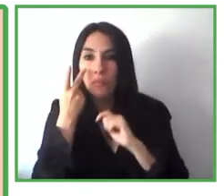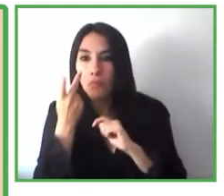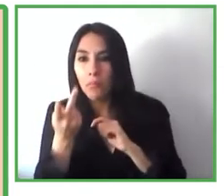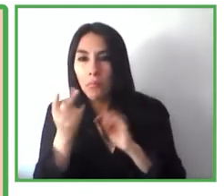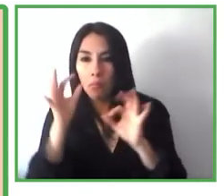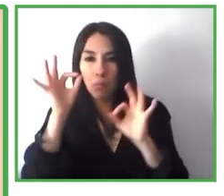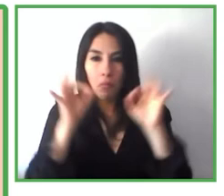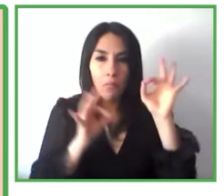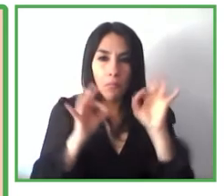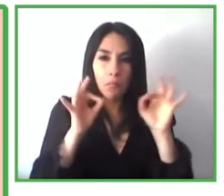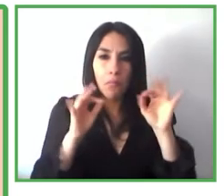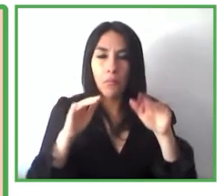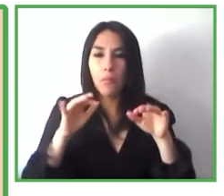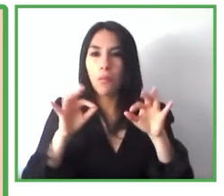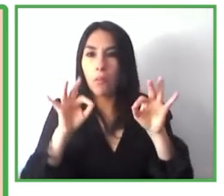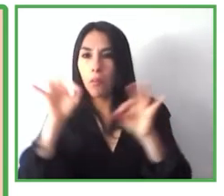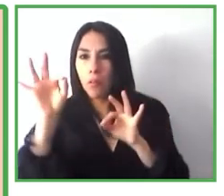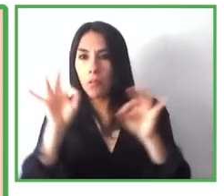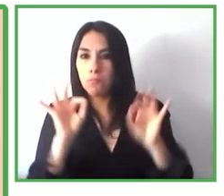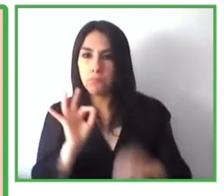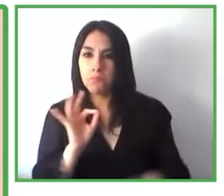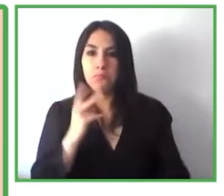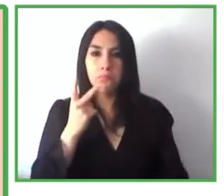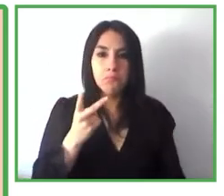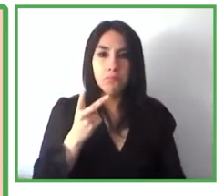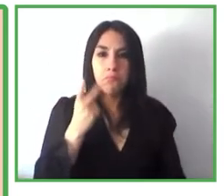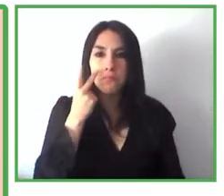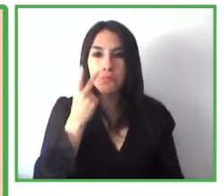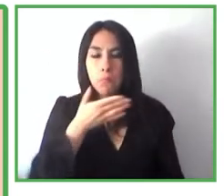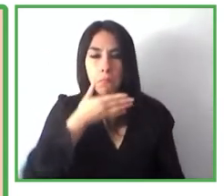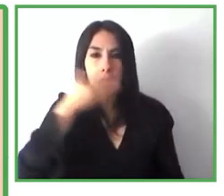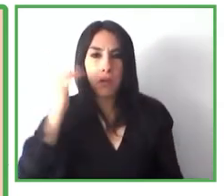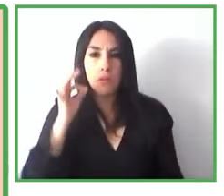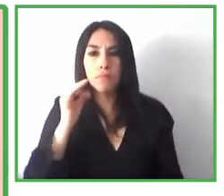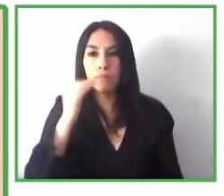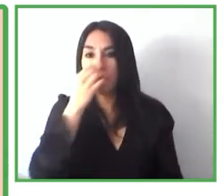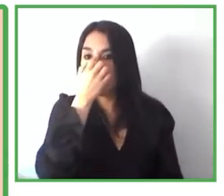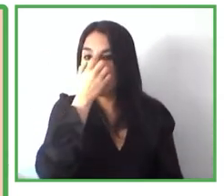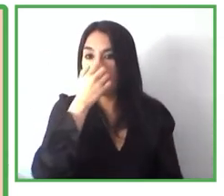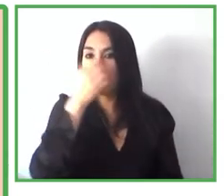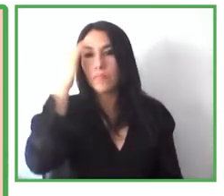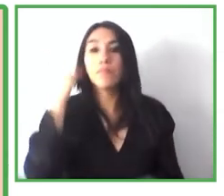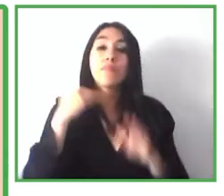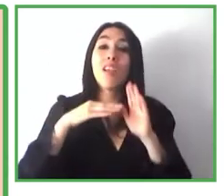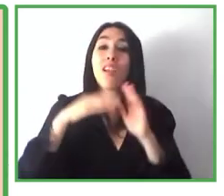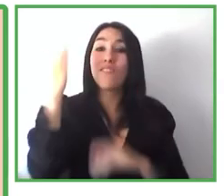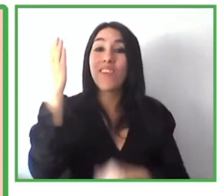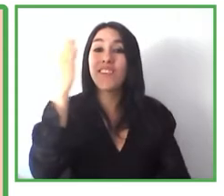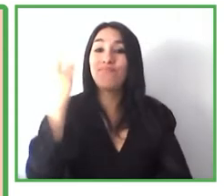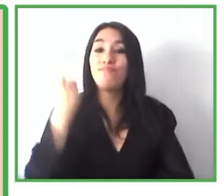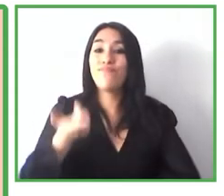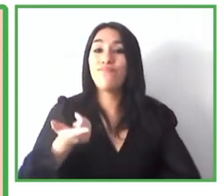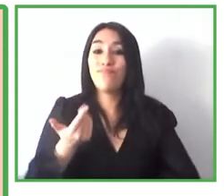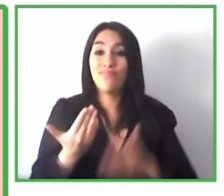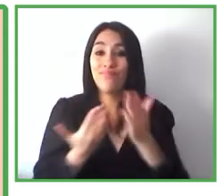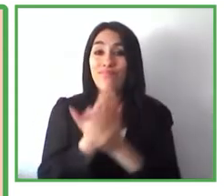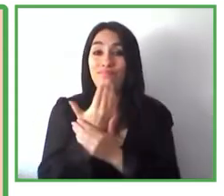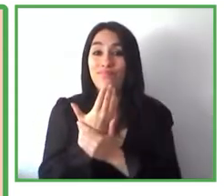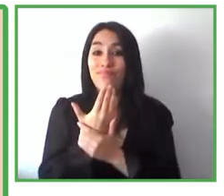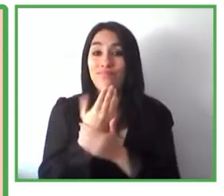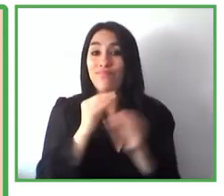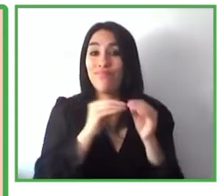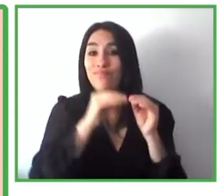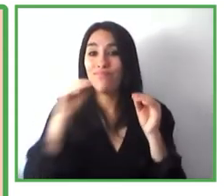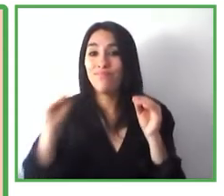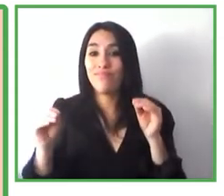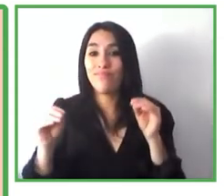hemos mejorado y así sucesivamente siempre basándonos en esta nueva fuente de datos de carácter objetivo muchas de estas métricas por supuesto están